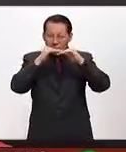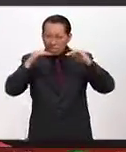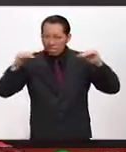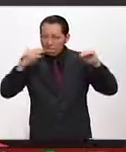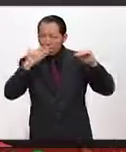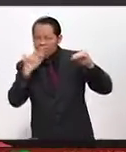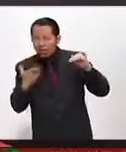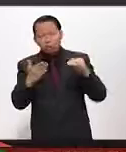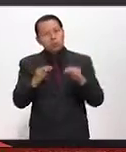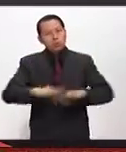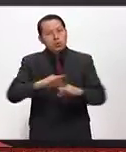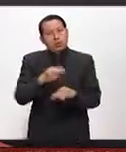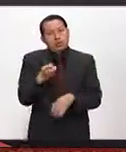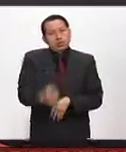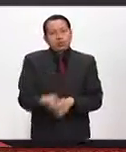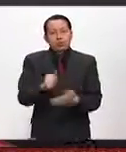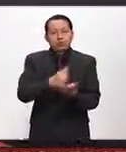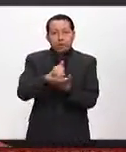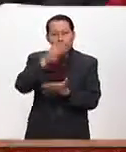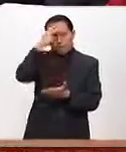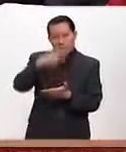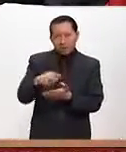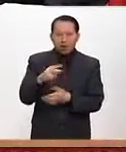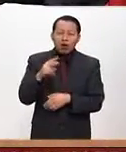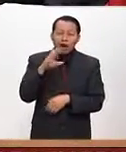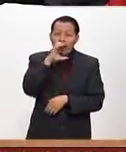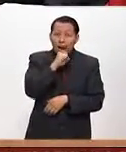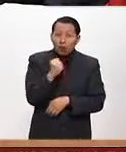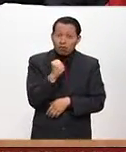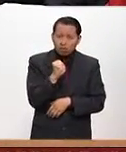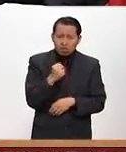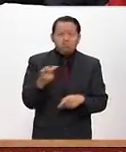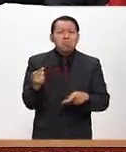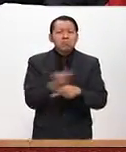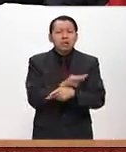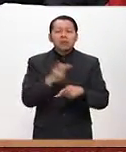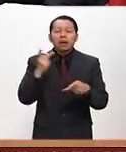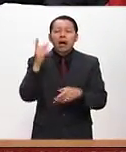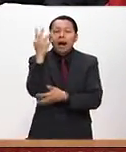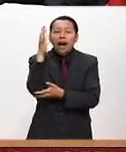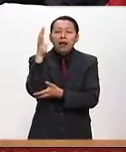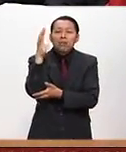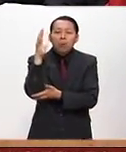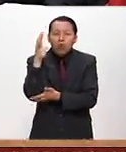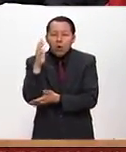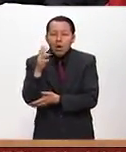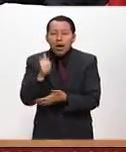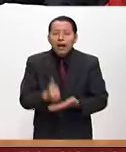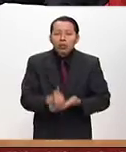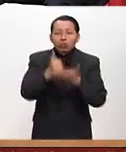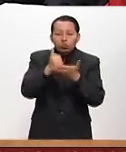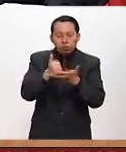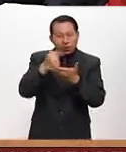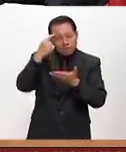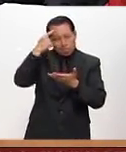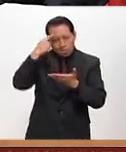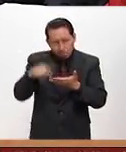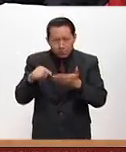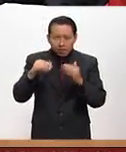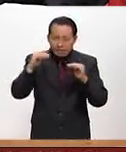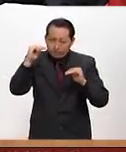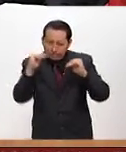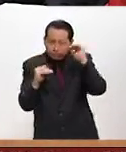la ciudad de México. Es una isla de calor, lo cual nuestros árboles lo que hacen es regular esa temperatura,